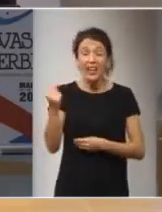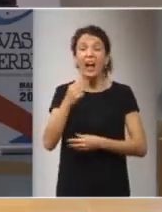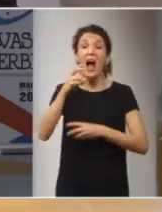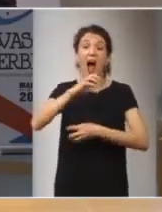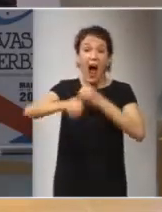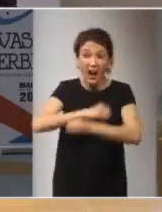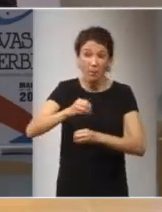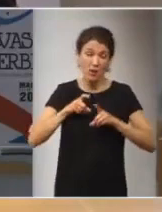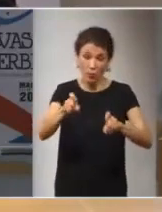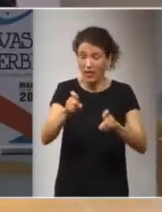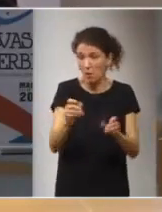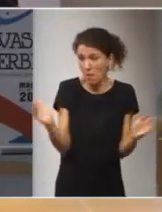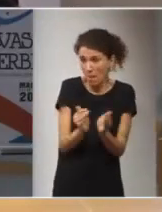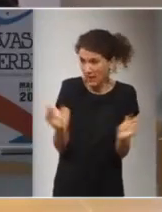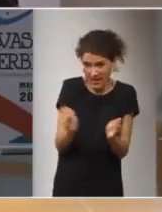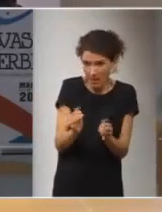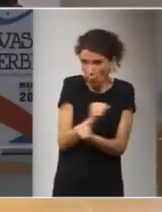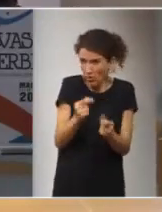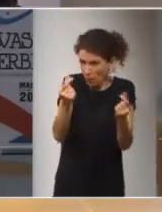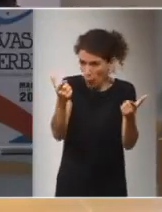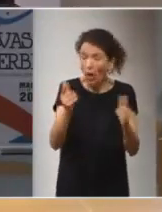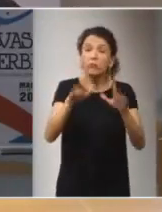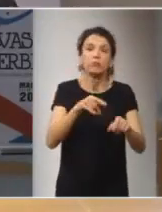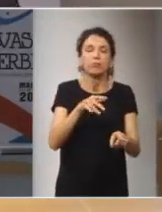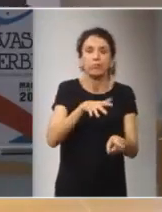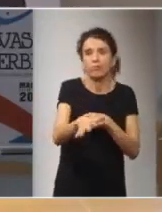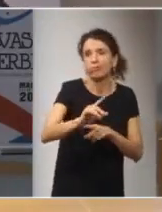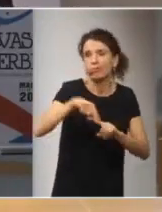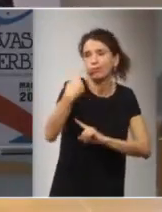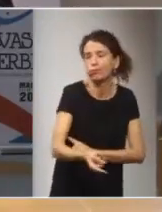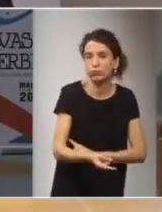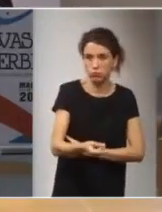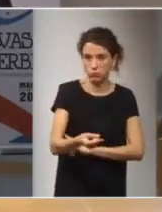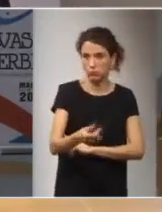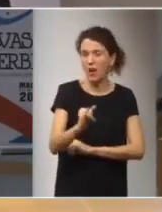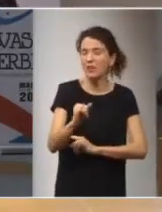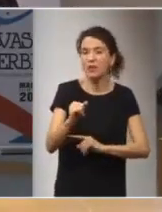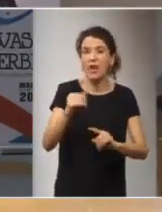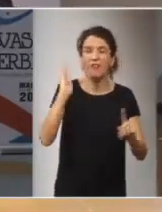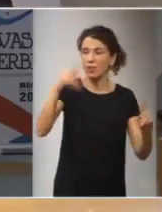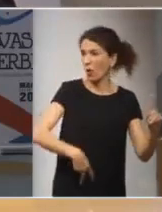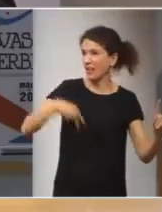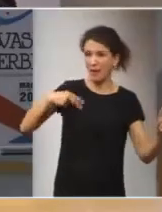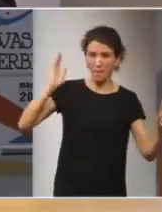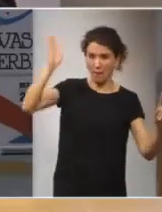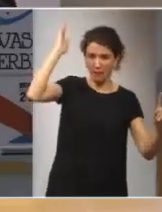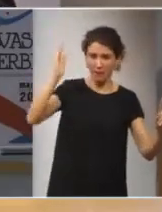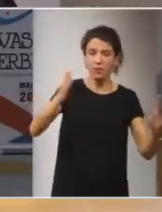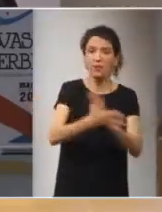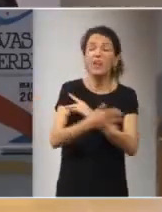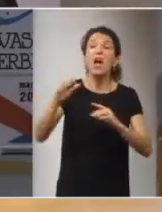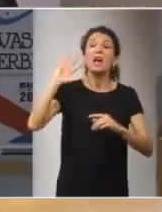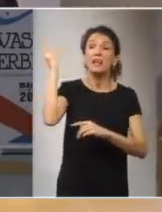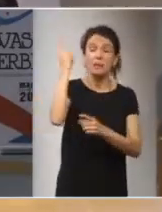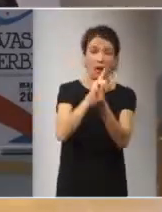la potencia más pequeña que hay causaría efectos globales que disminuiría el clima